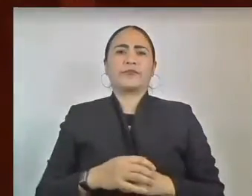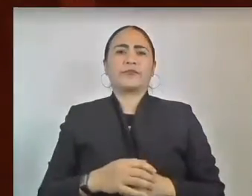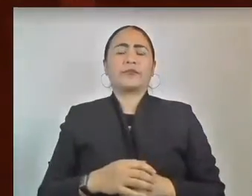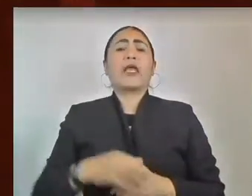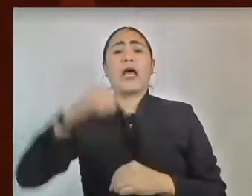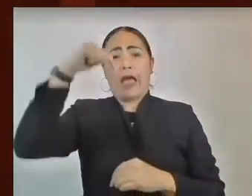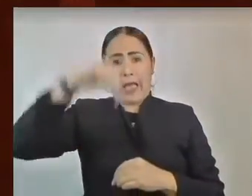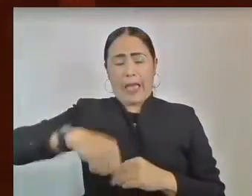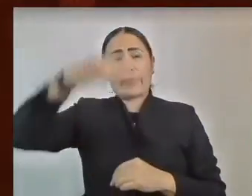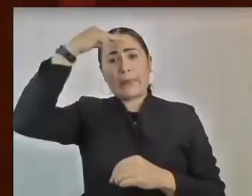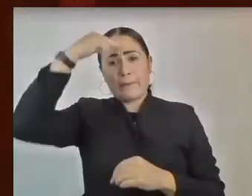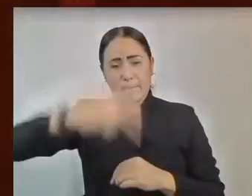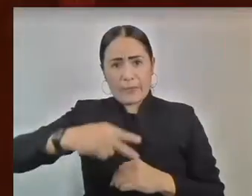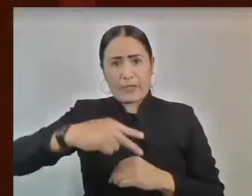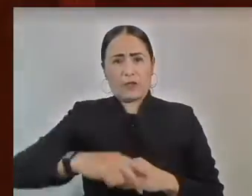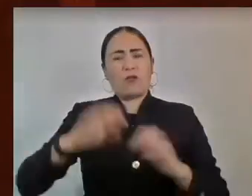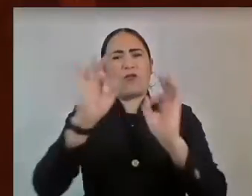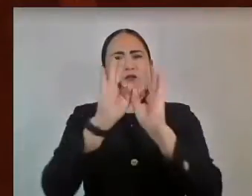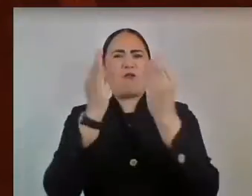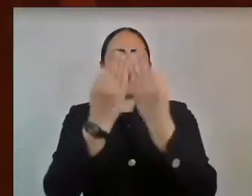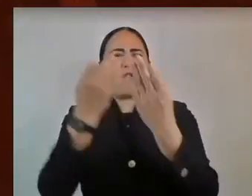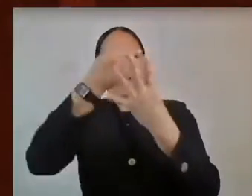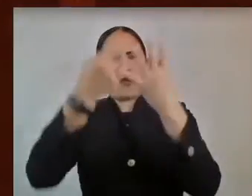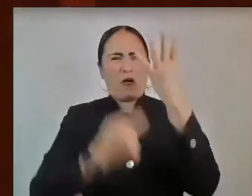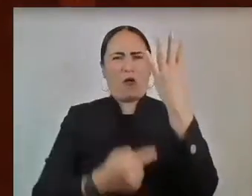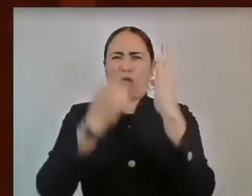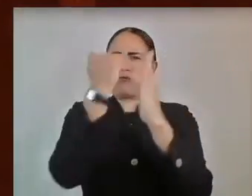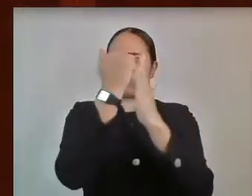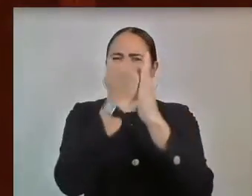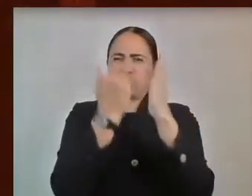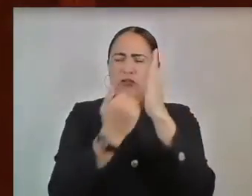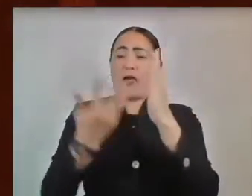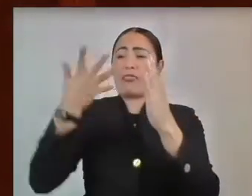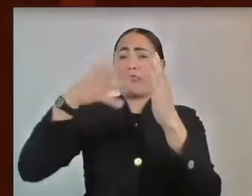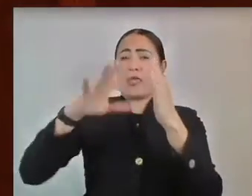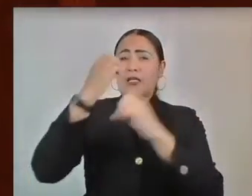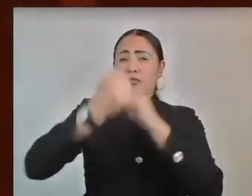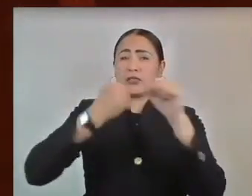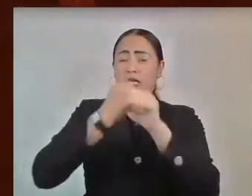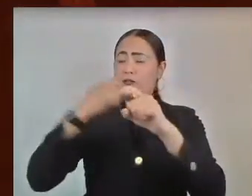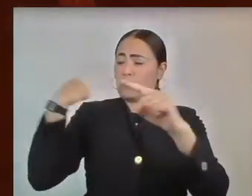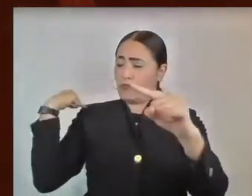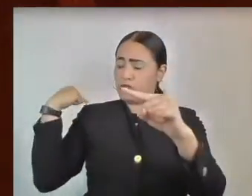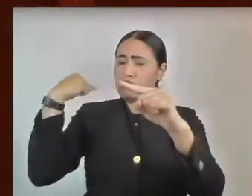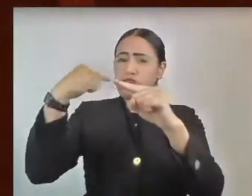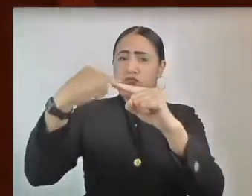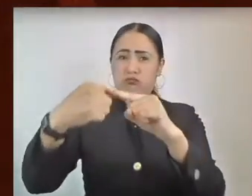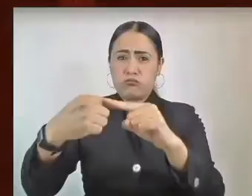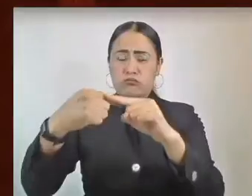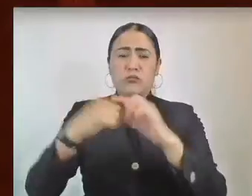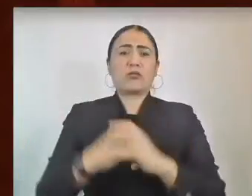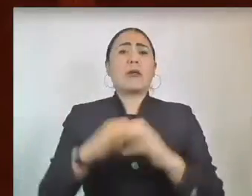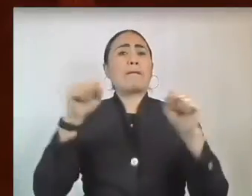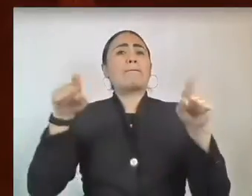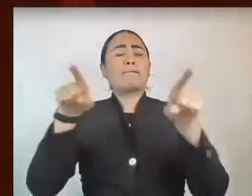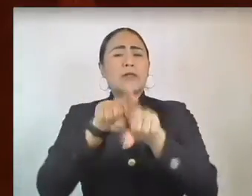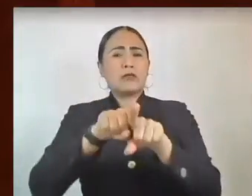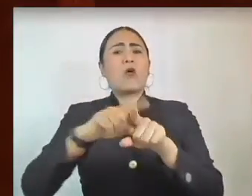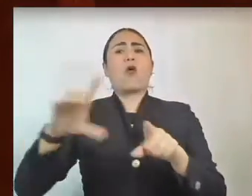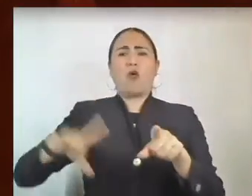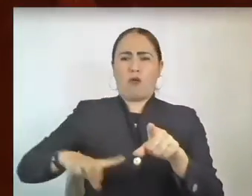esquema de programas sociales implementado en la última década y que se ha visto reforzado por el gobierno federal,